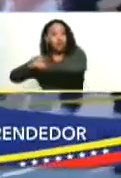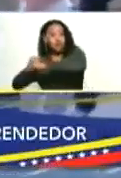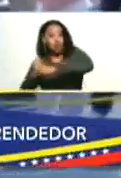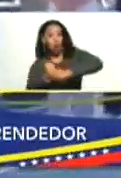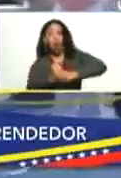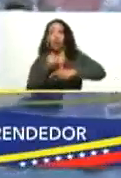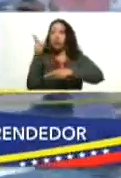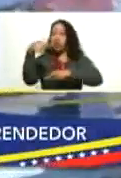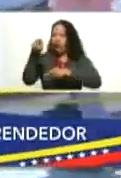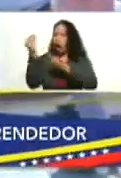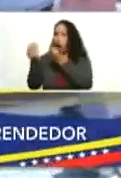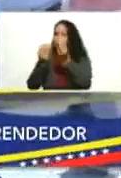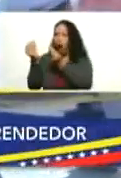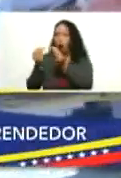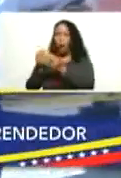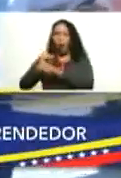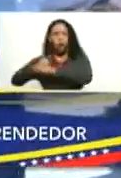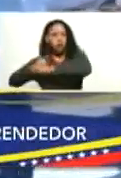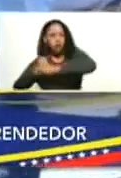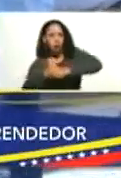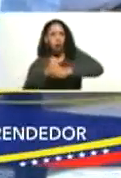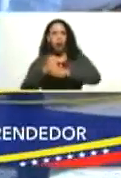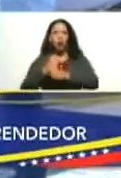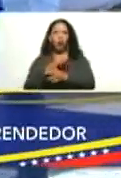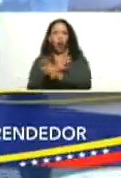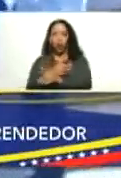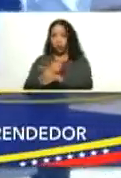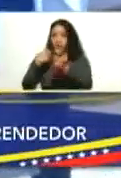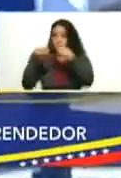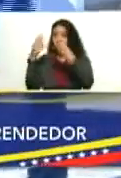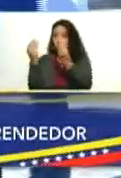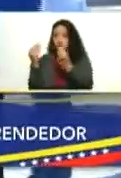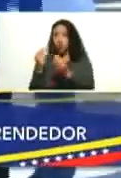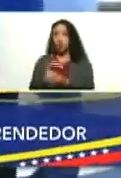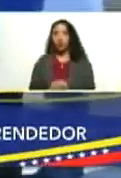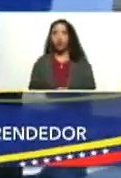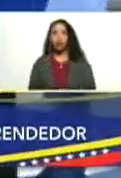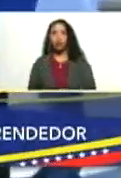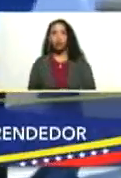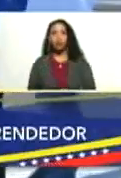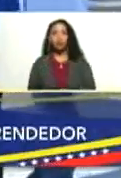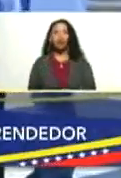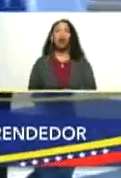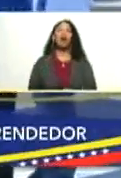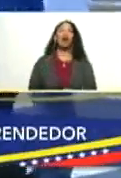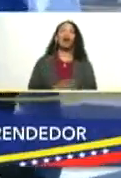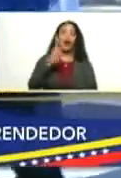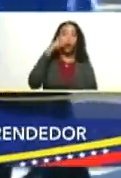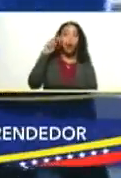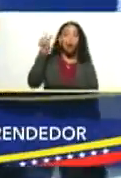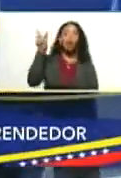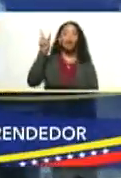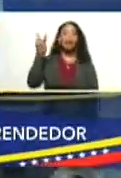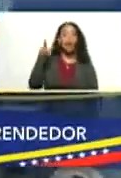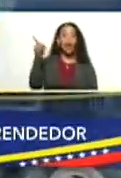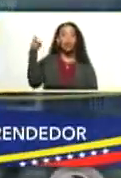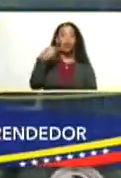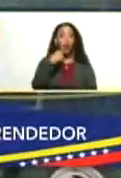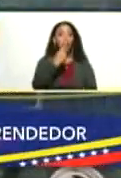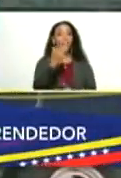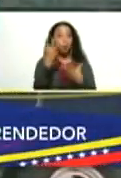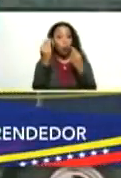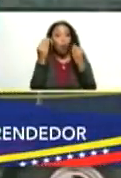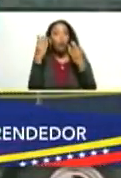¿Cómo le fue la serie del Caribe? ¿Vendieron full? Ah, viste, eso lo dice...